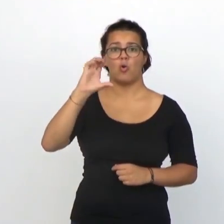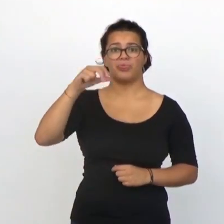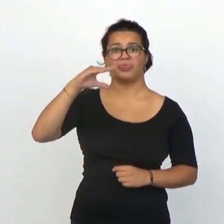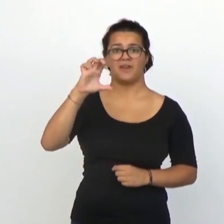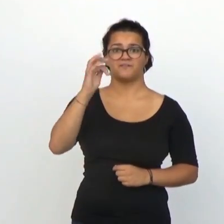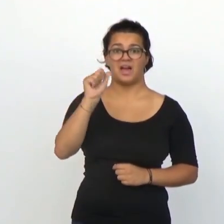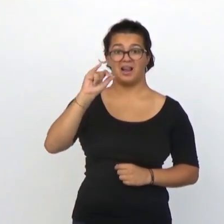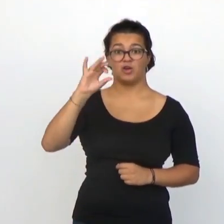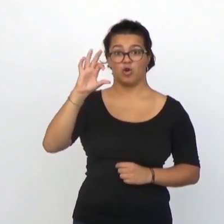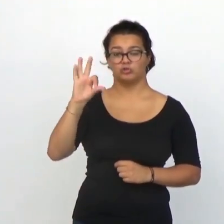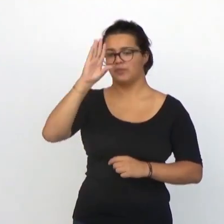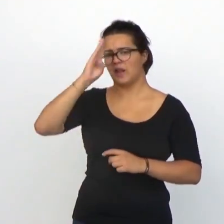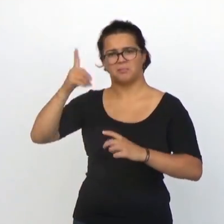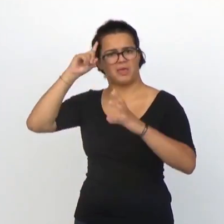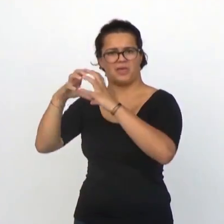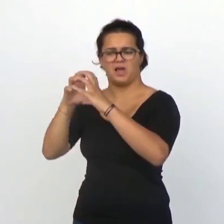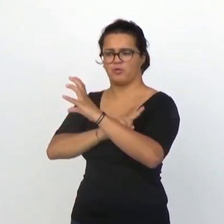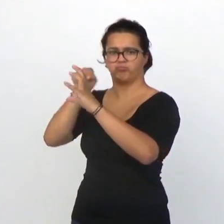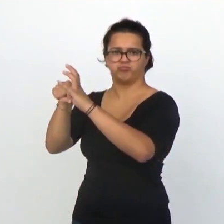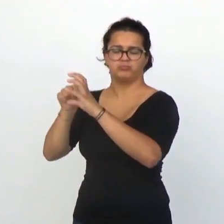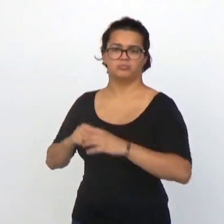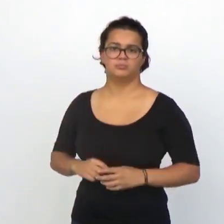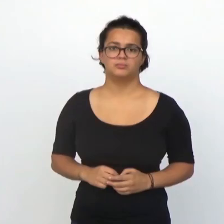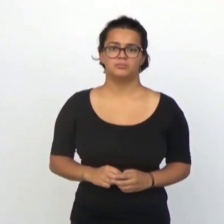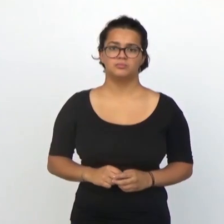eso es lo que persiguen los implantes troncoencefálicos.